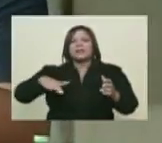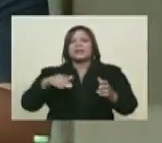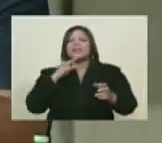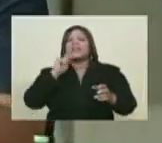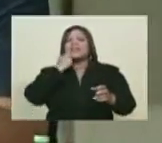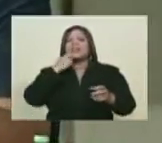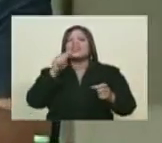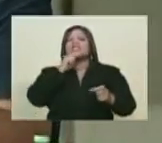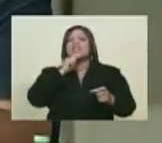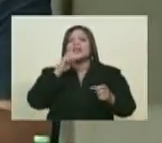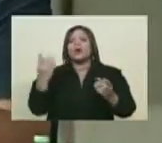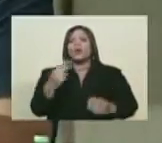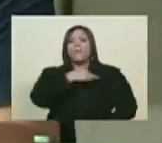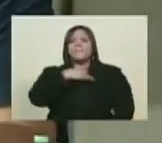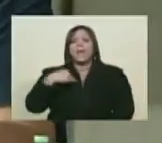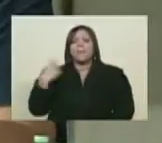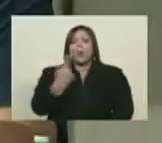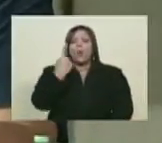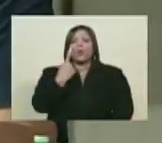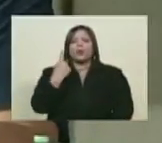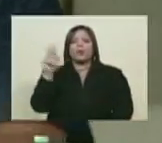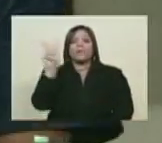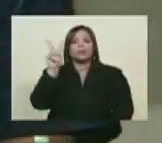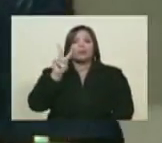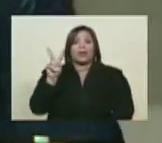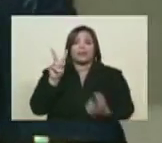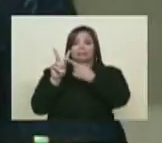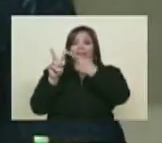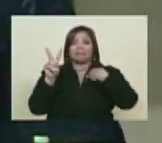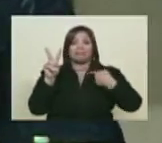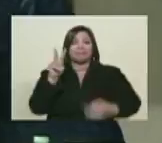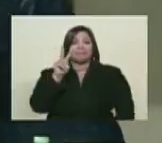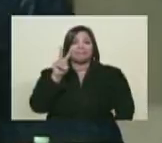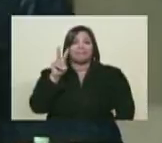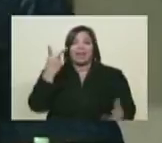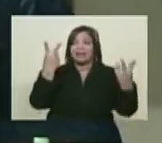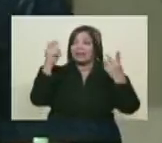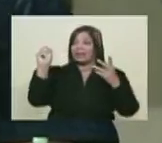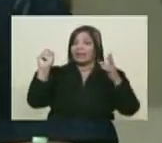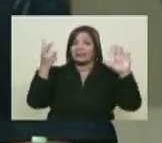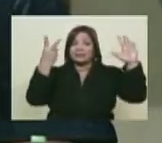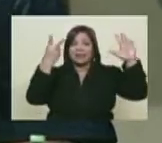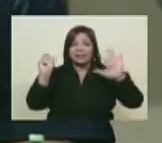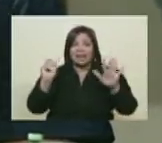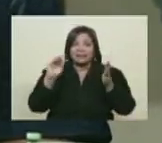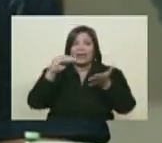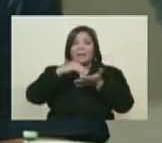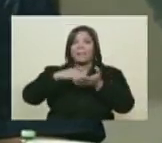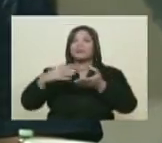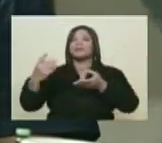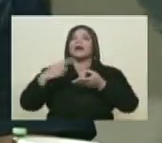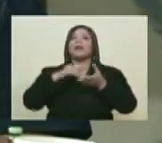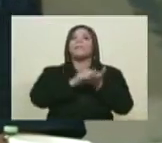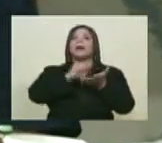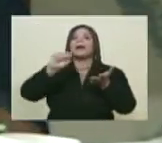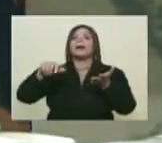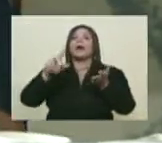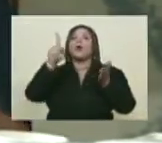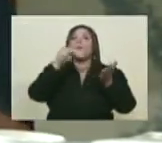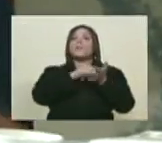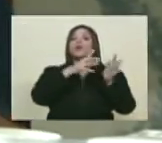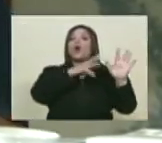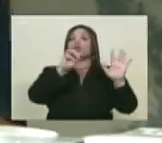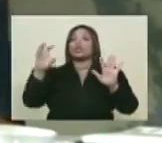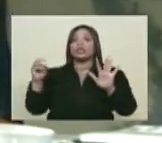¿Quién estuvo allí? El único miembro que estuvo de la OP fue Venezuela, ante 70 países, para lograr retirar 1.800.000 barriles.